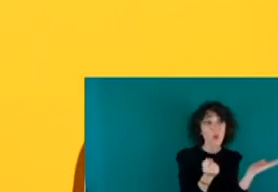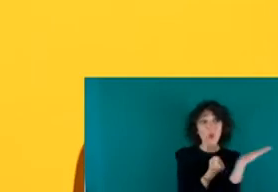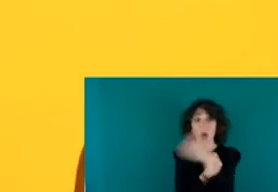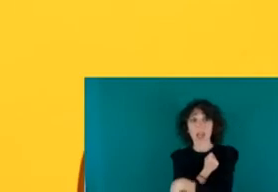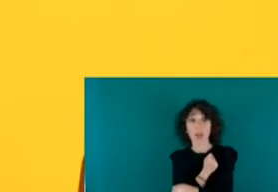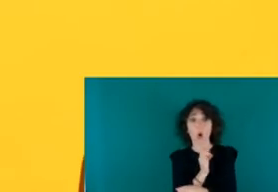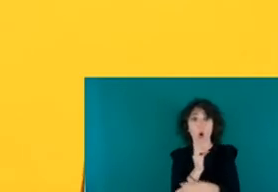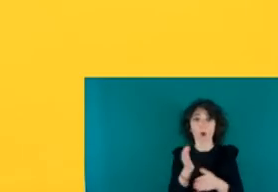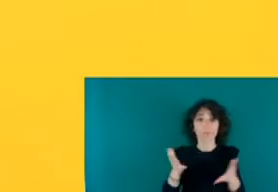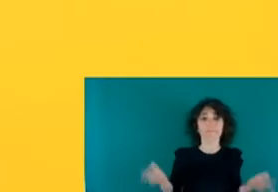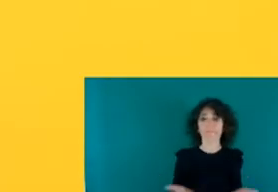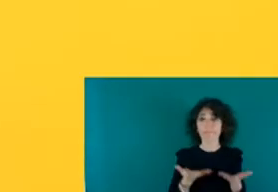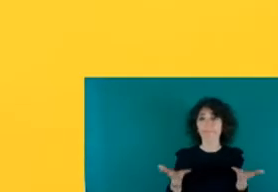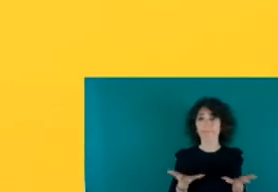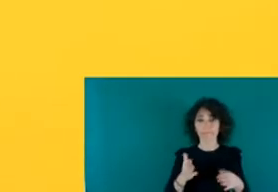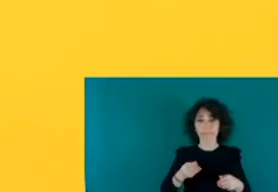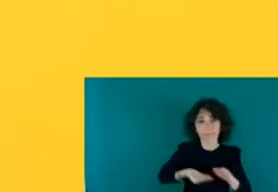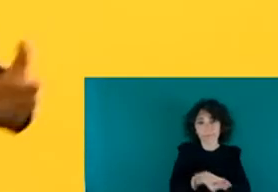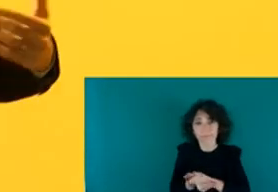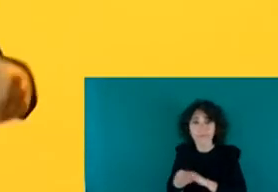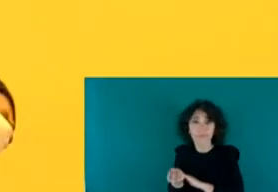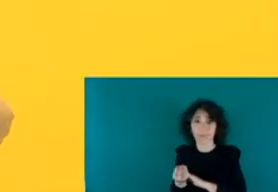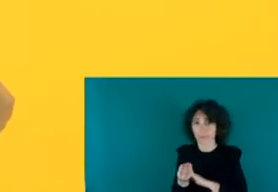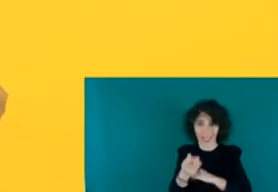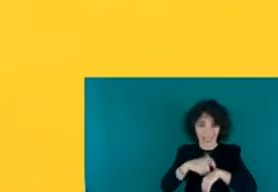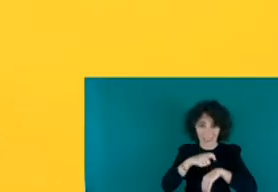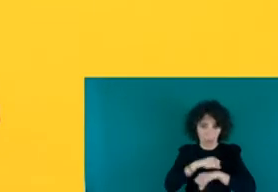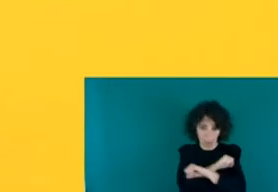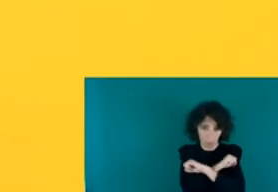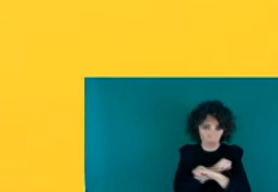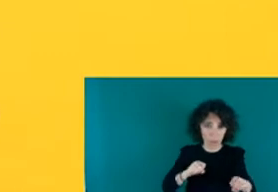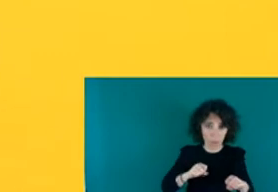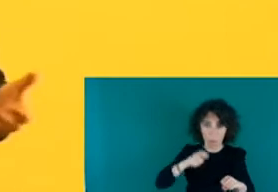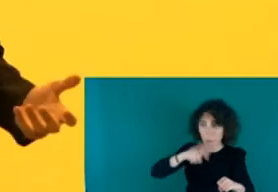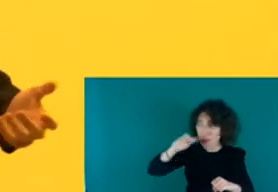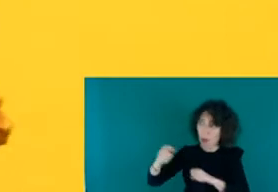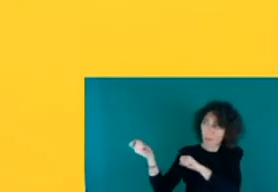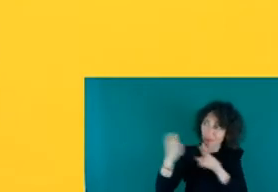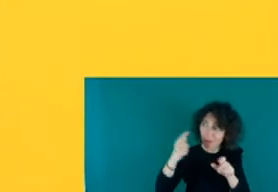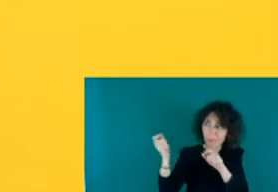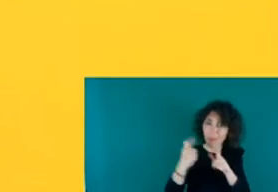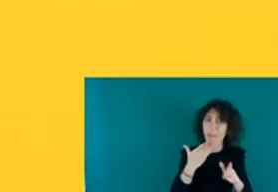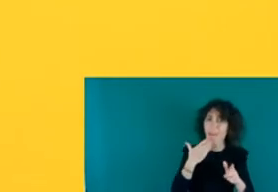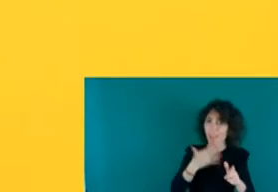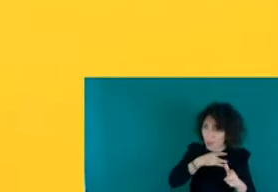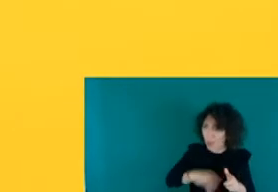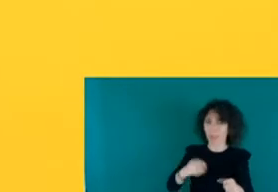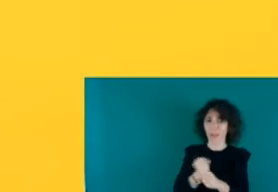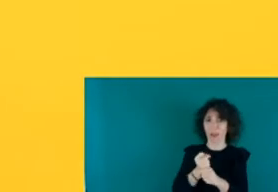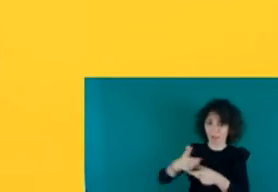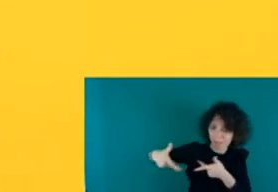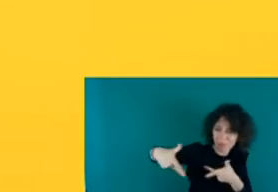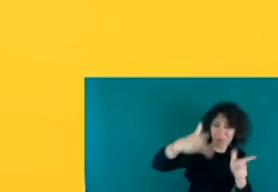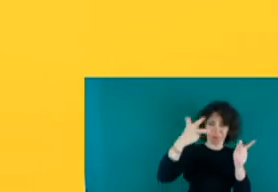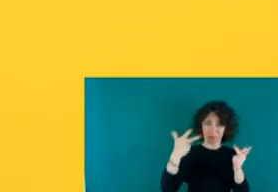fomentando la natalidad llegamos a tiempo. Están viniendo personas en edad de trabajar. ¿Por qué no les dejamos trabajar? ¿Qué sentido?